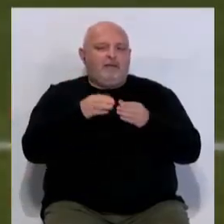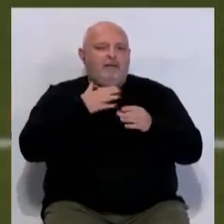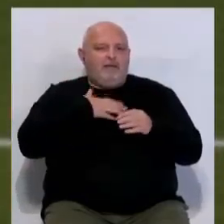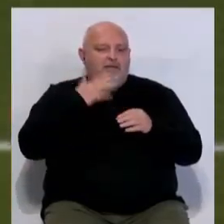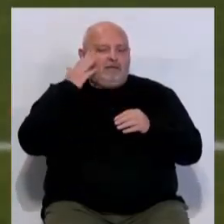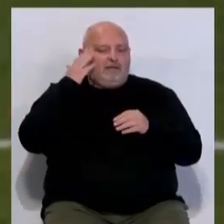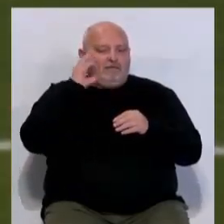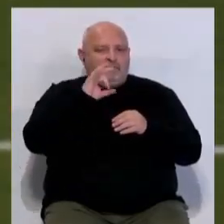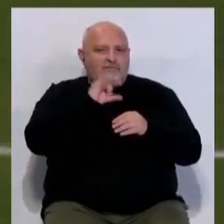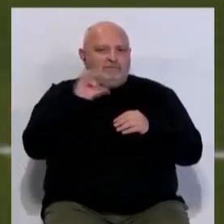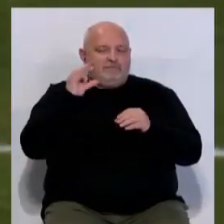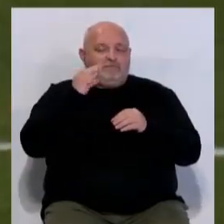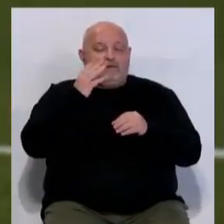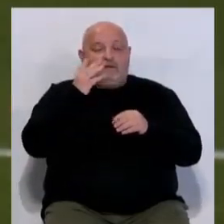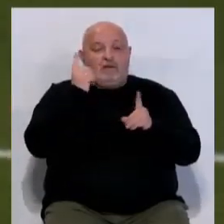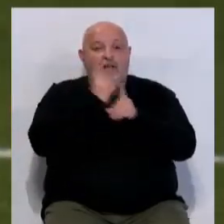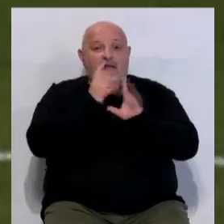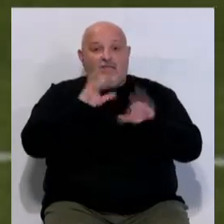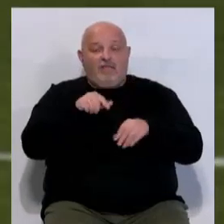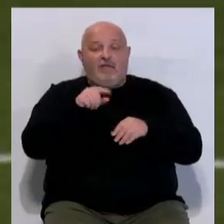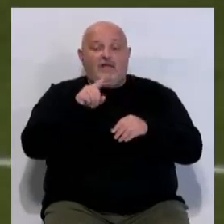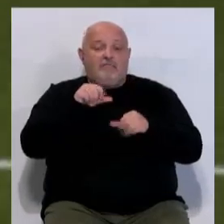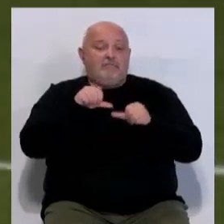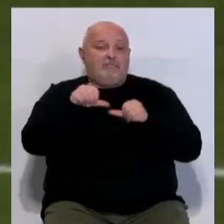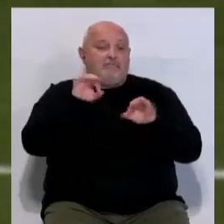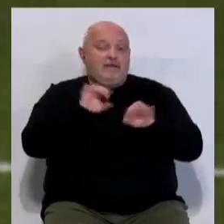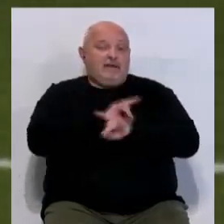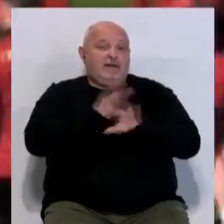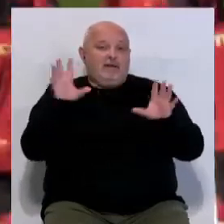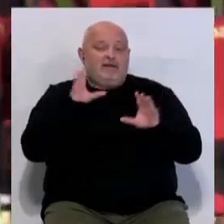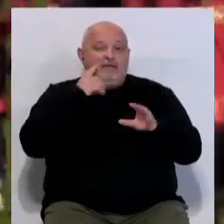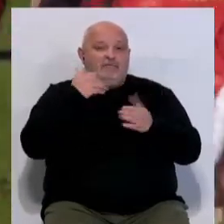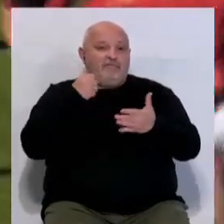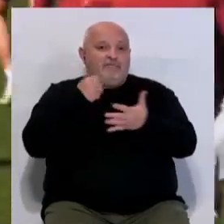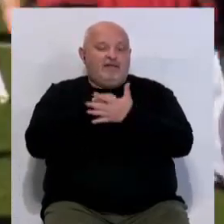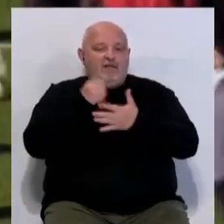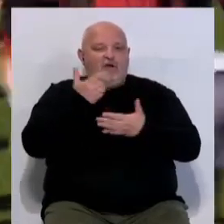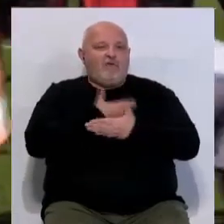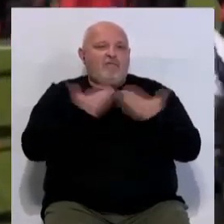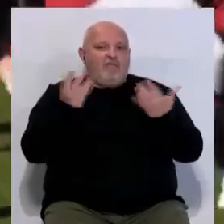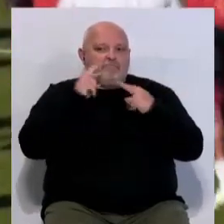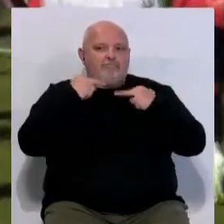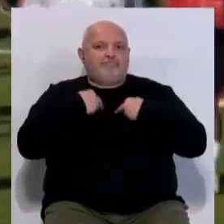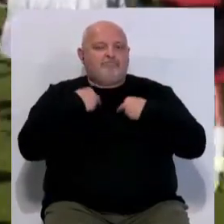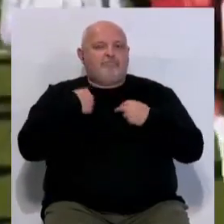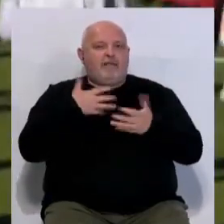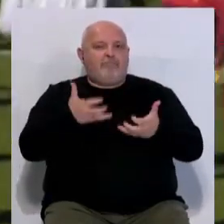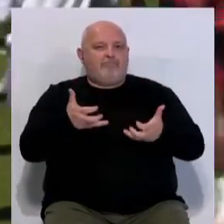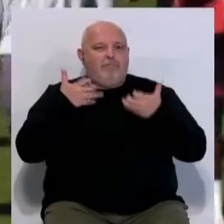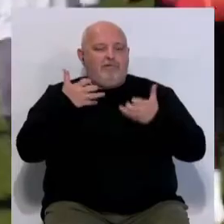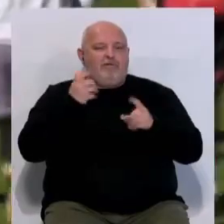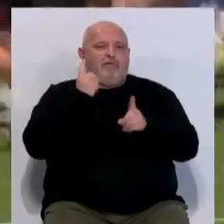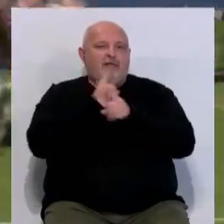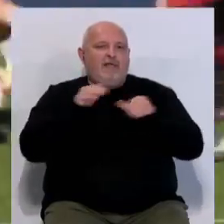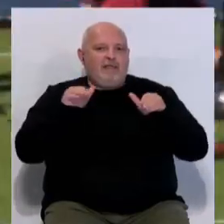Donostiarra. Los amarillos afrontan el tramo decisivo de la competición llenos de confianza tras exponerse al